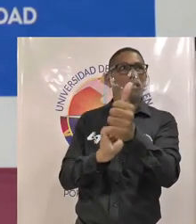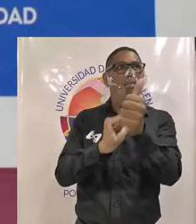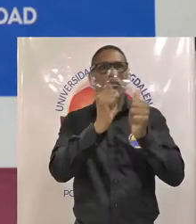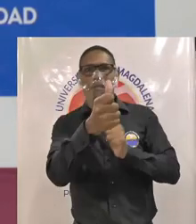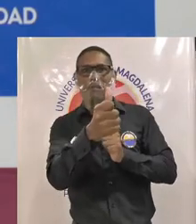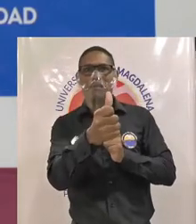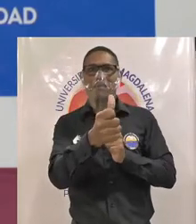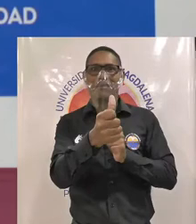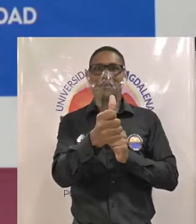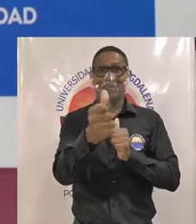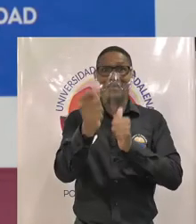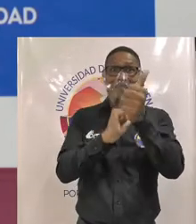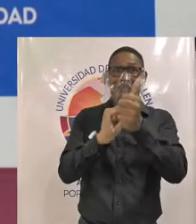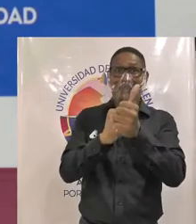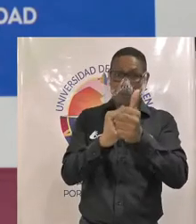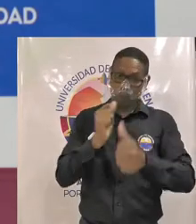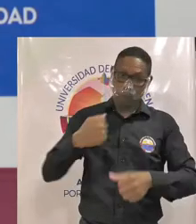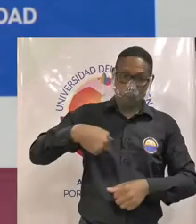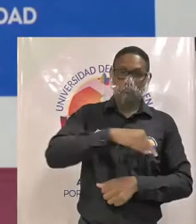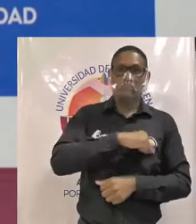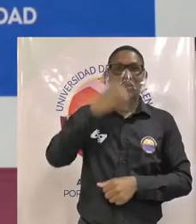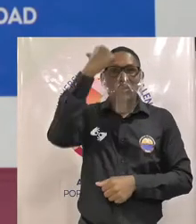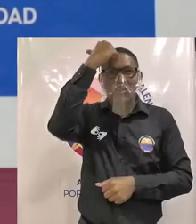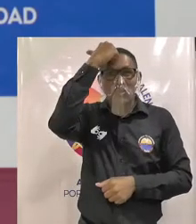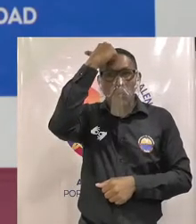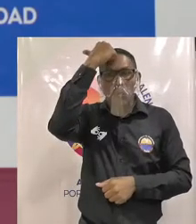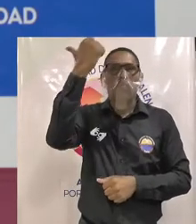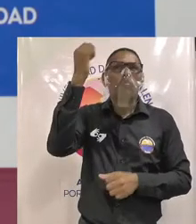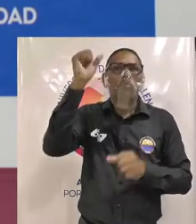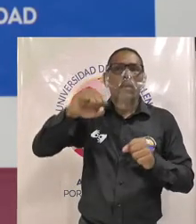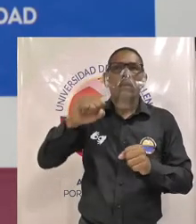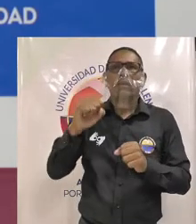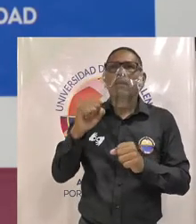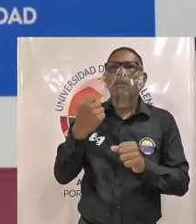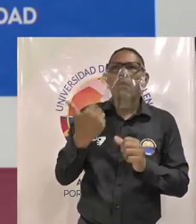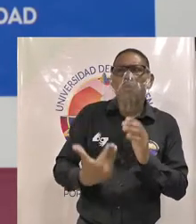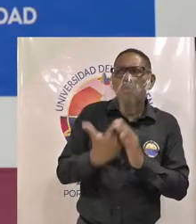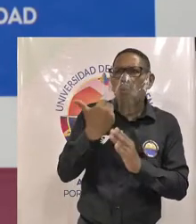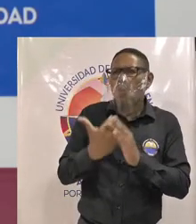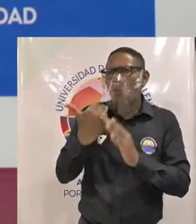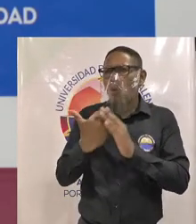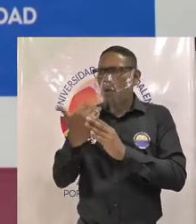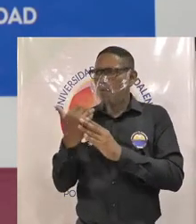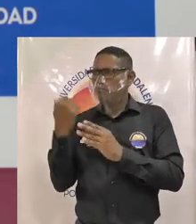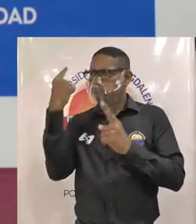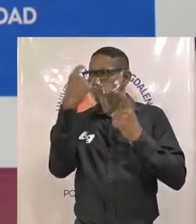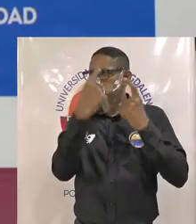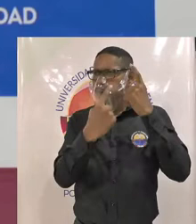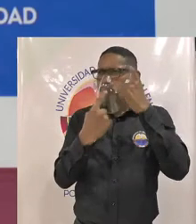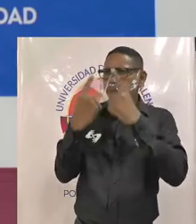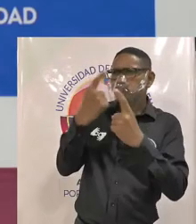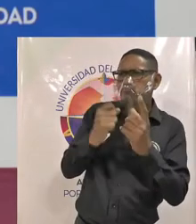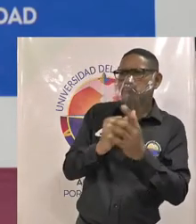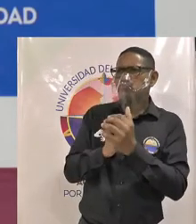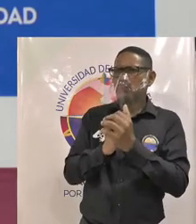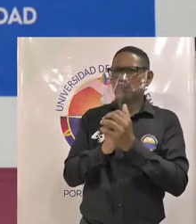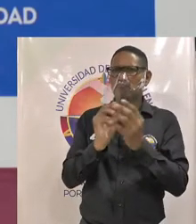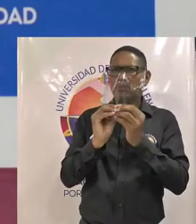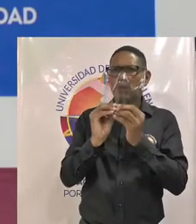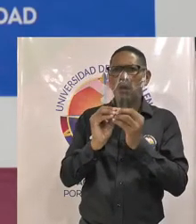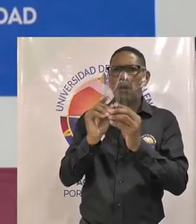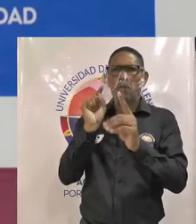nosotros tengamos también nuevas formas o veamos lo que ya veníamos haciendo cambiemos tengamos nuevas